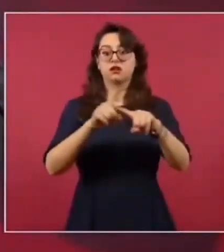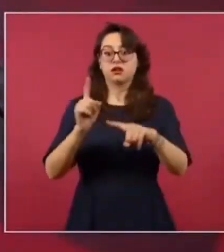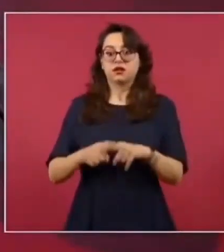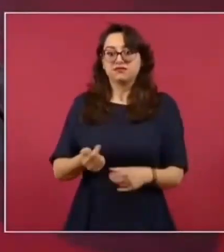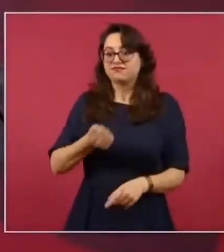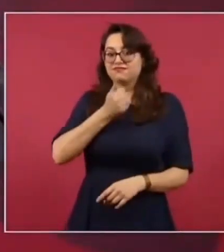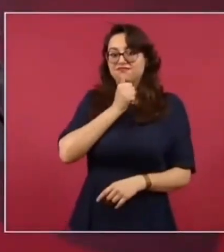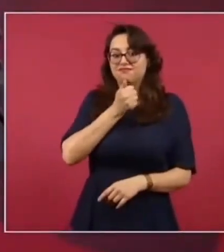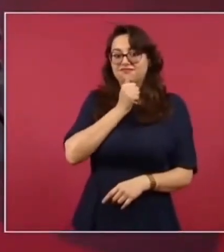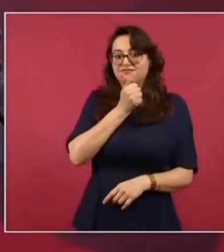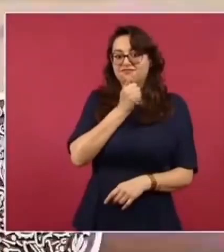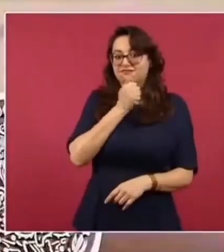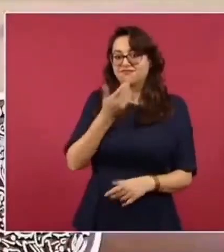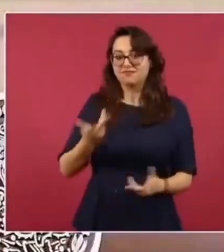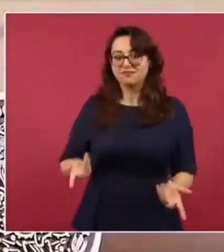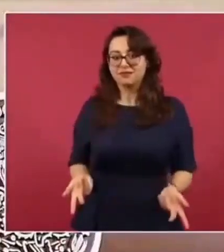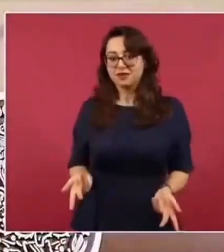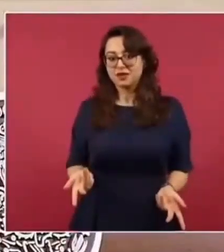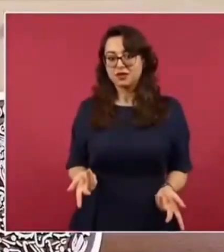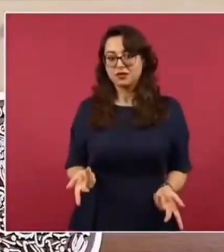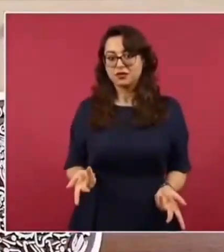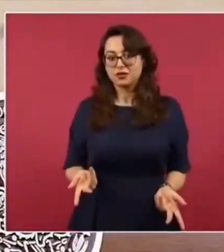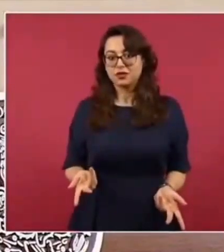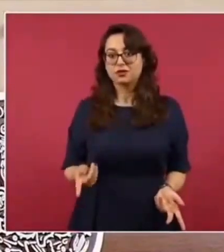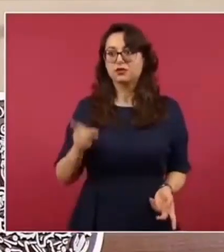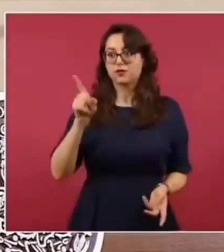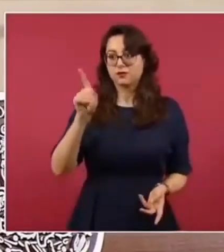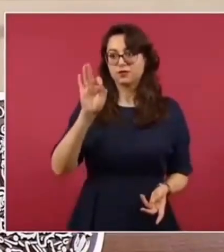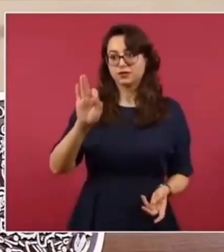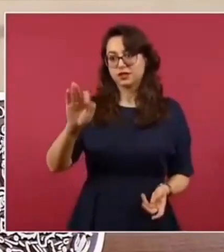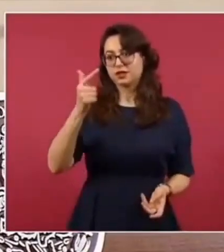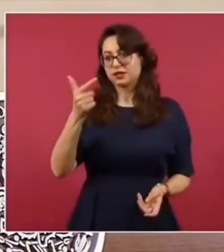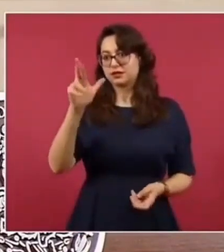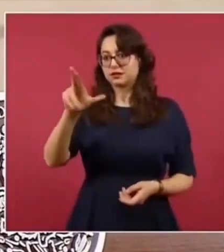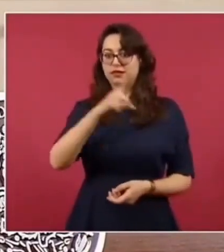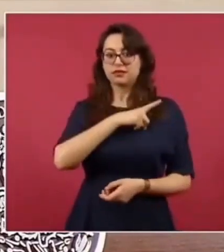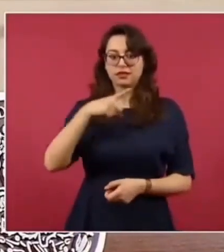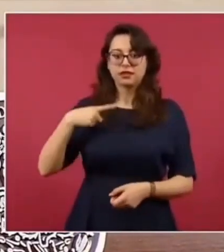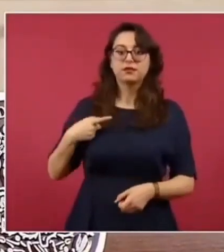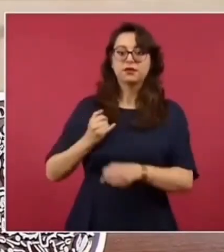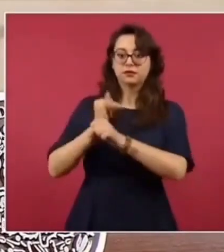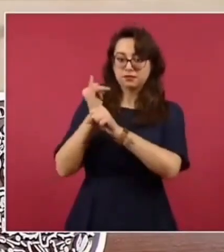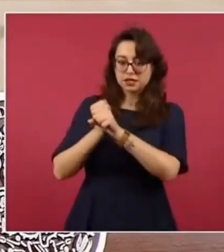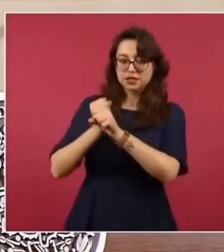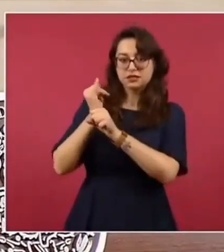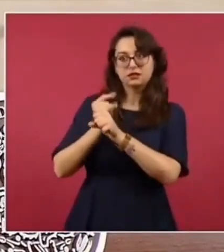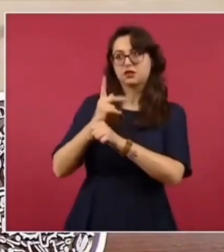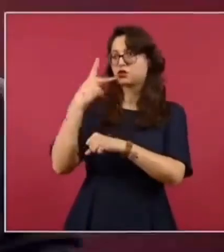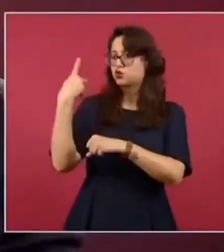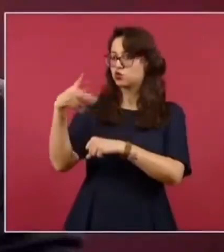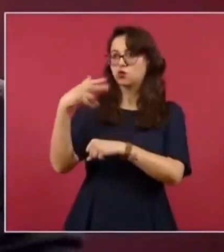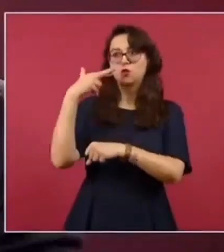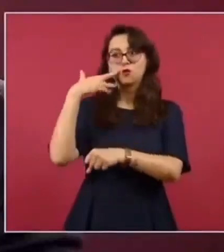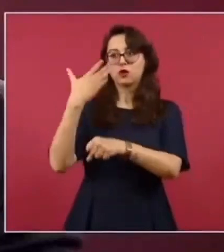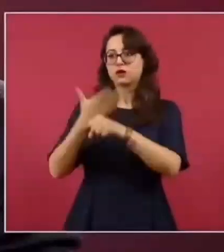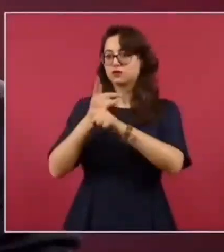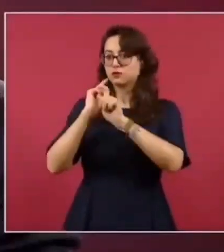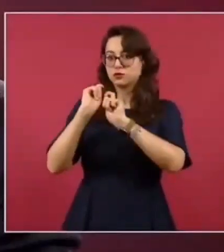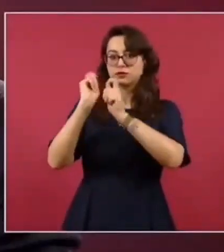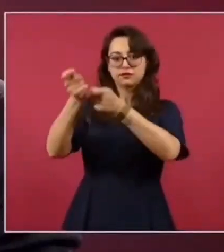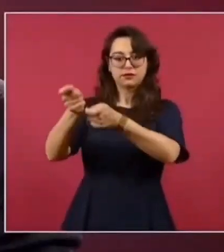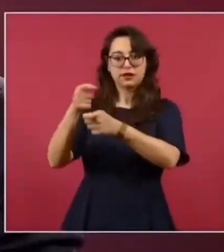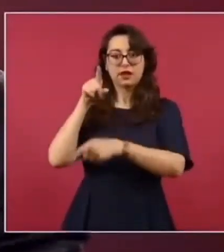la fiscalía, que es el órgano autónomo.